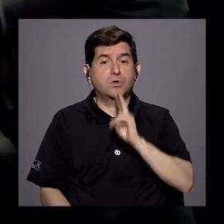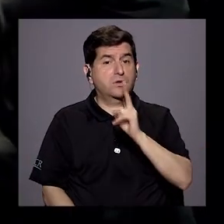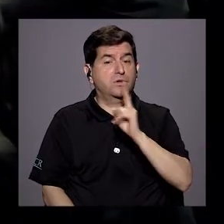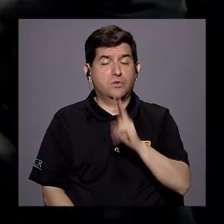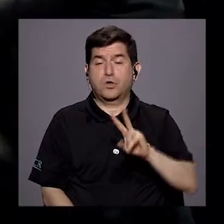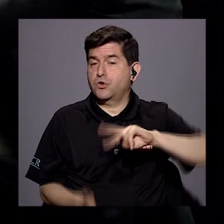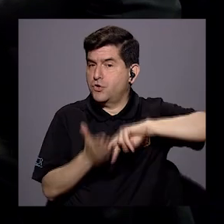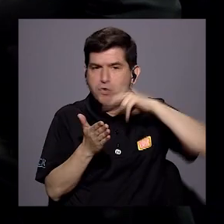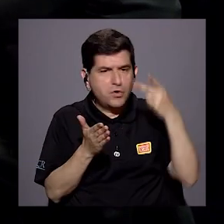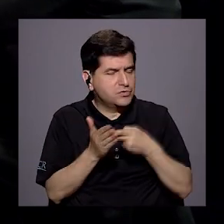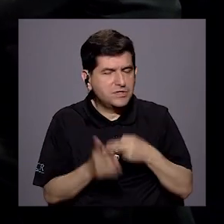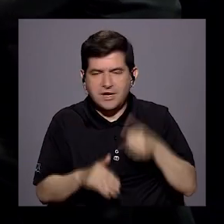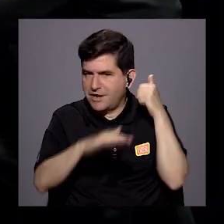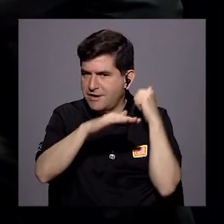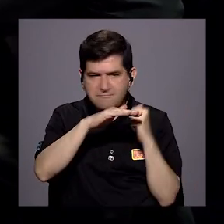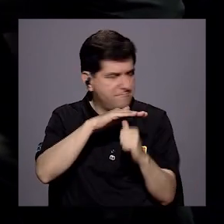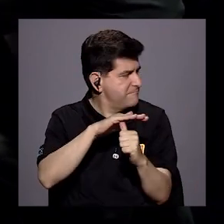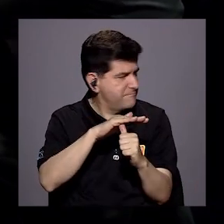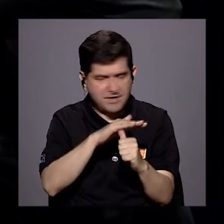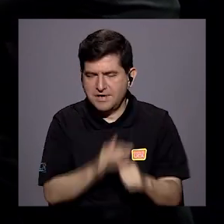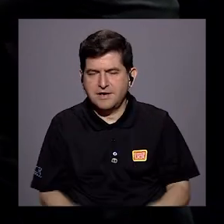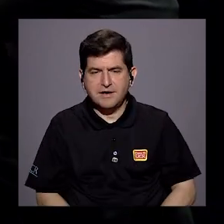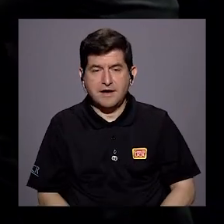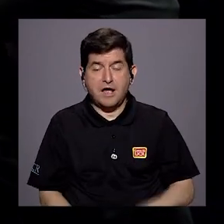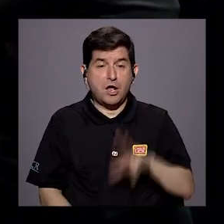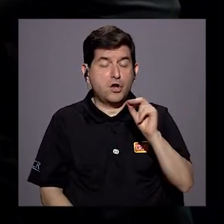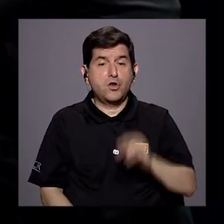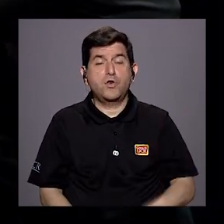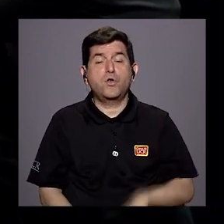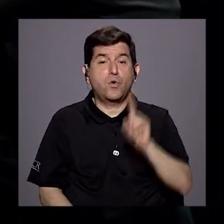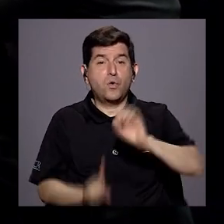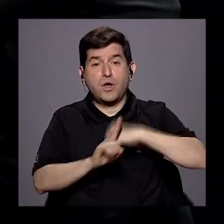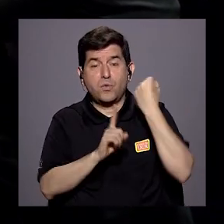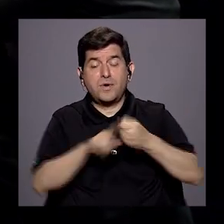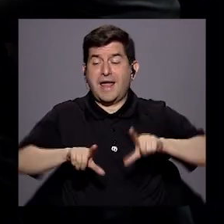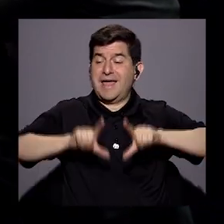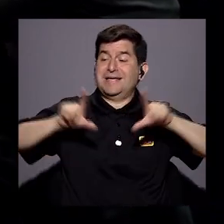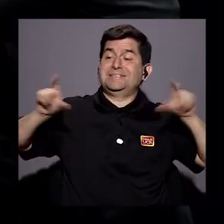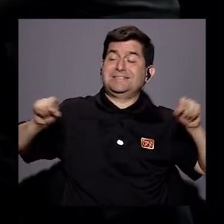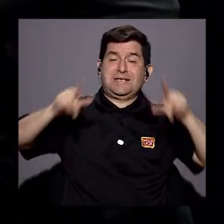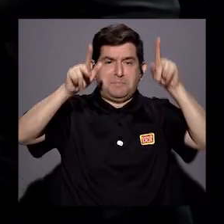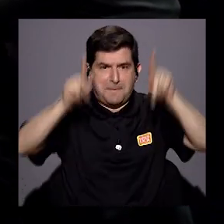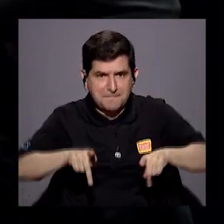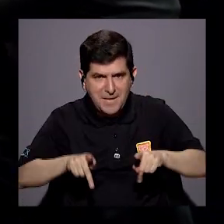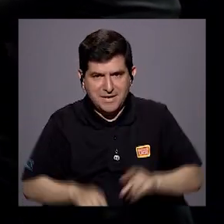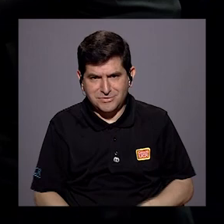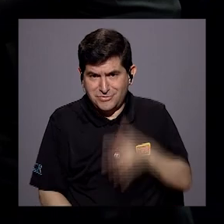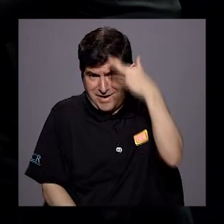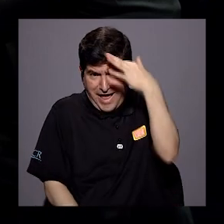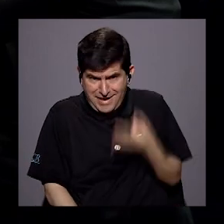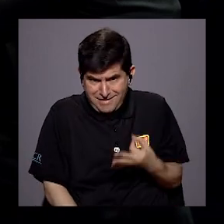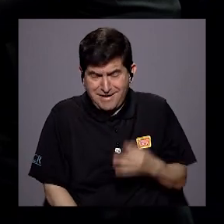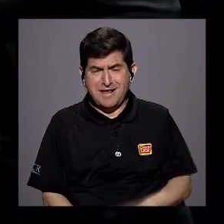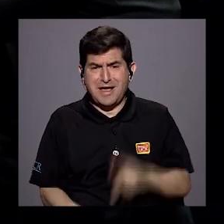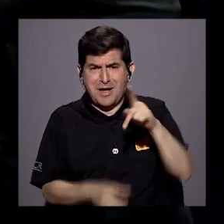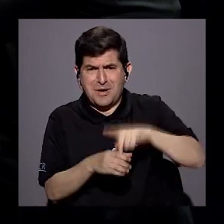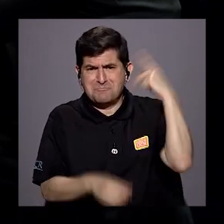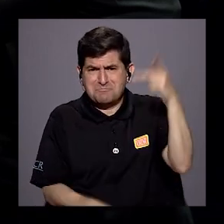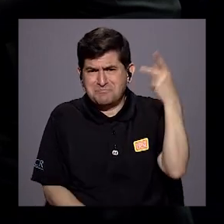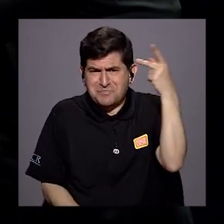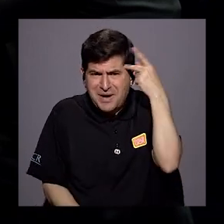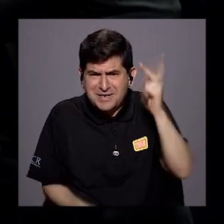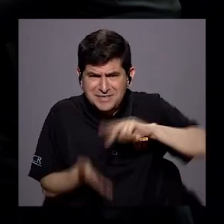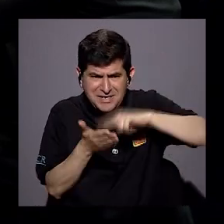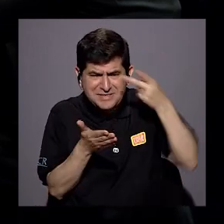No se trata de ocultar eso. Se trata de no llevar los extremos en los cuales la gente considere que participar en